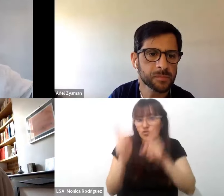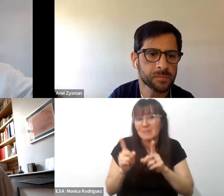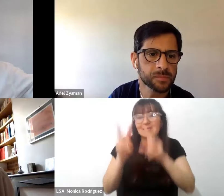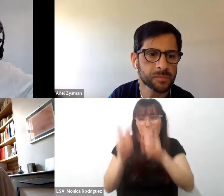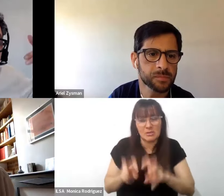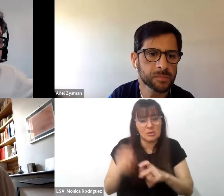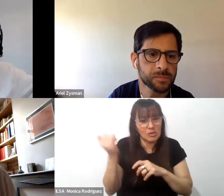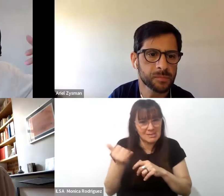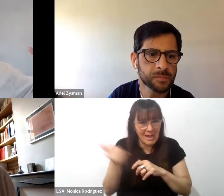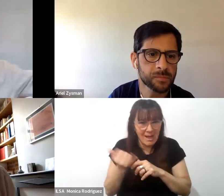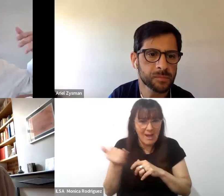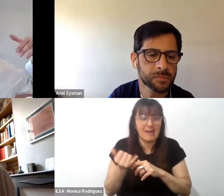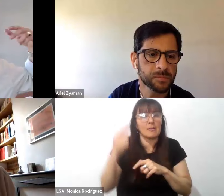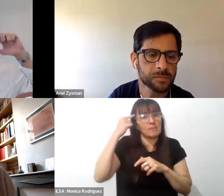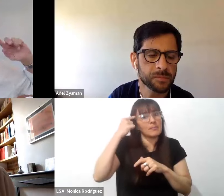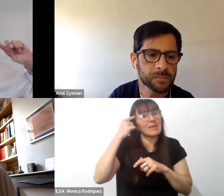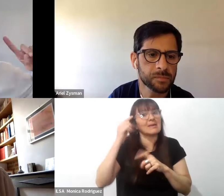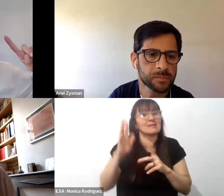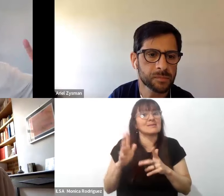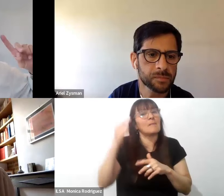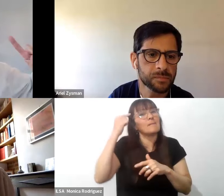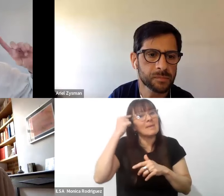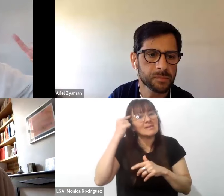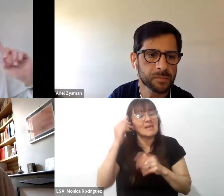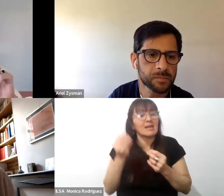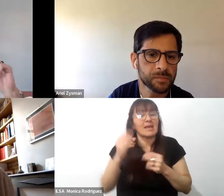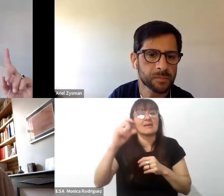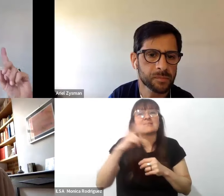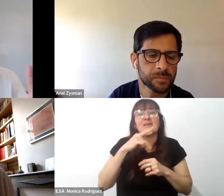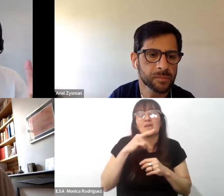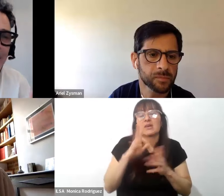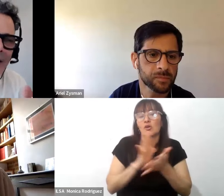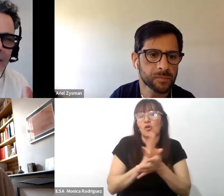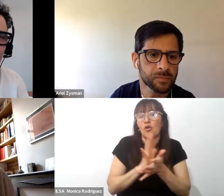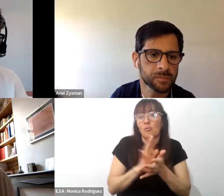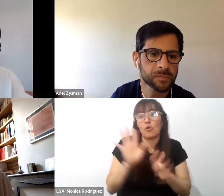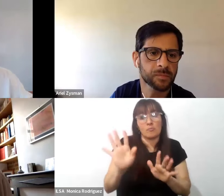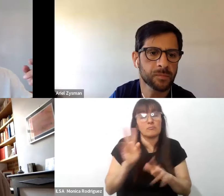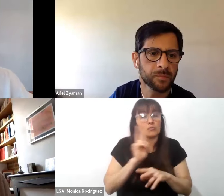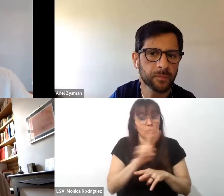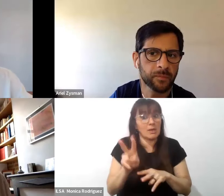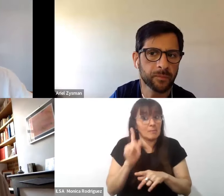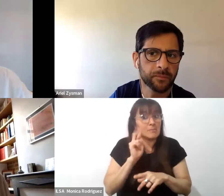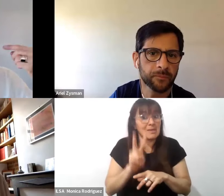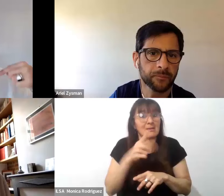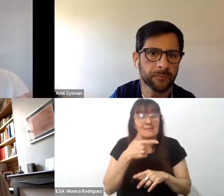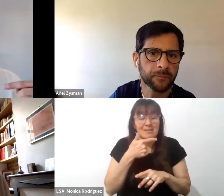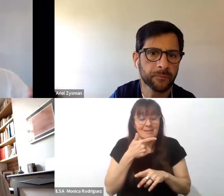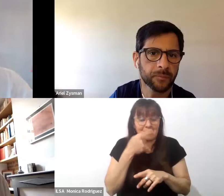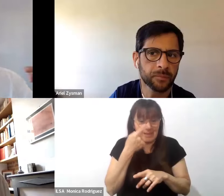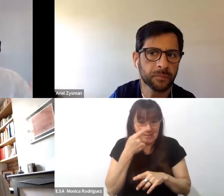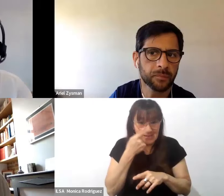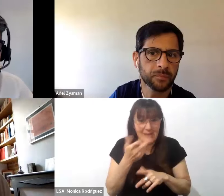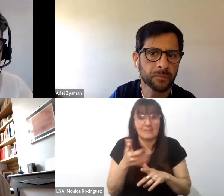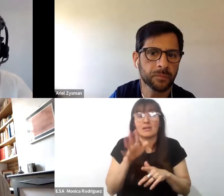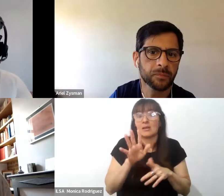que piensa es la idea de pensar el currículum como fíjense interesante es casi textual la definición como la tentativa